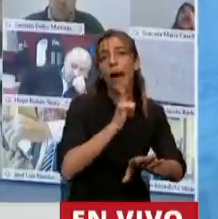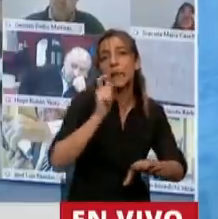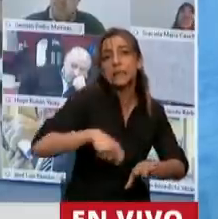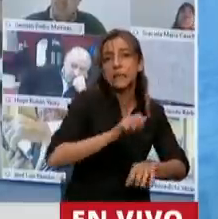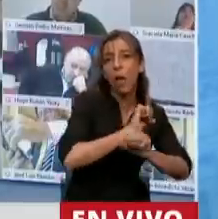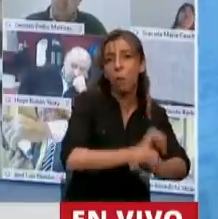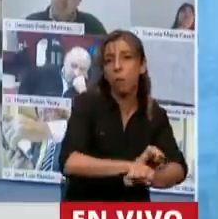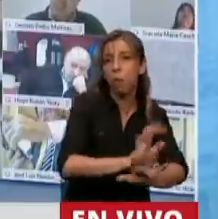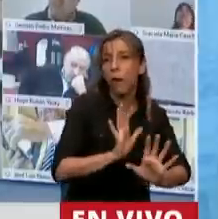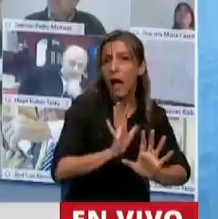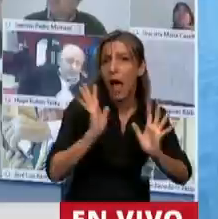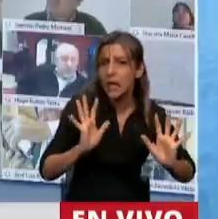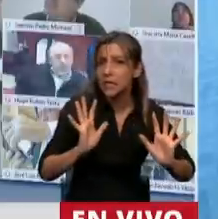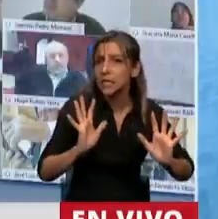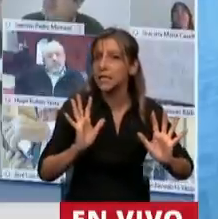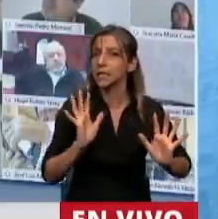Presidente.